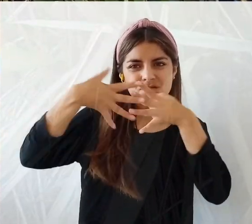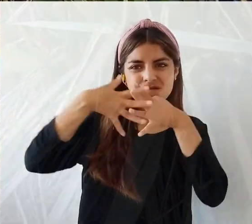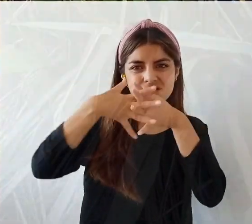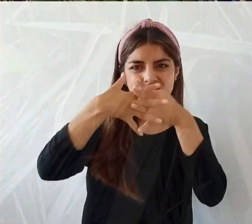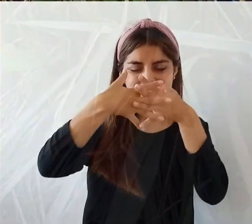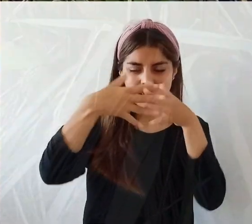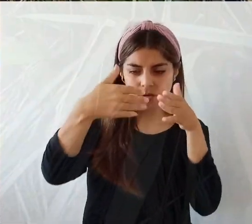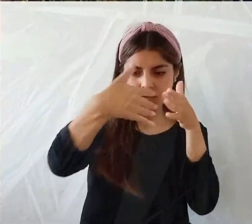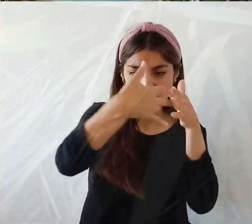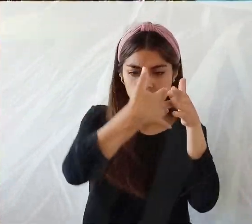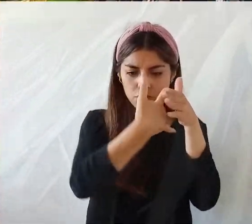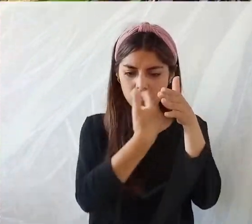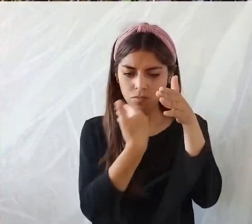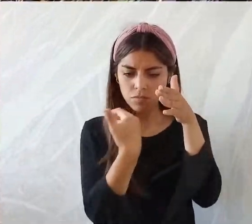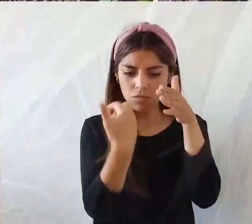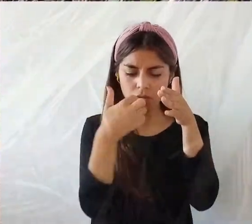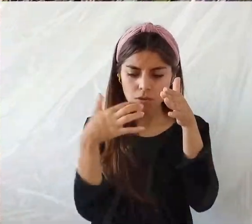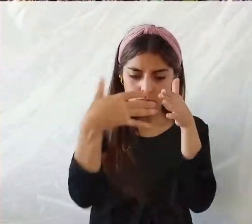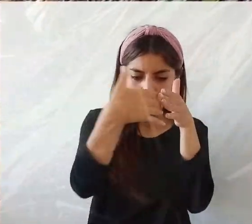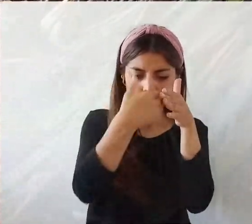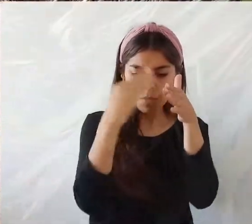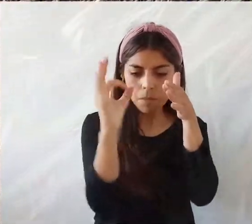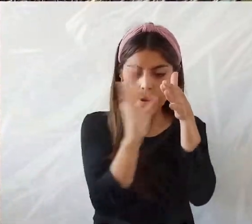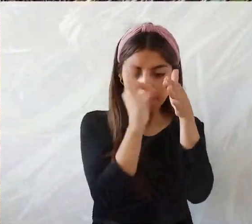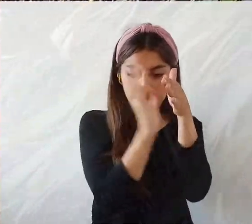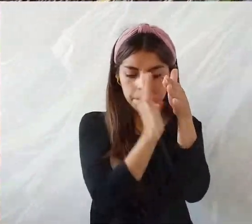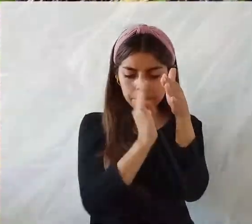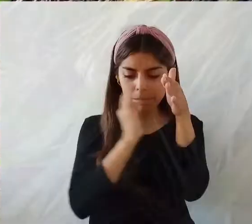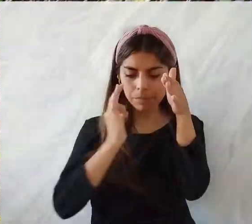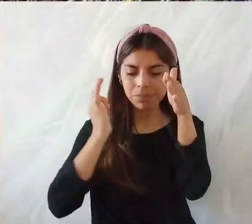llevar adentro una capa. Entonces se va tejiendo así.